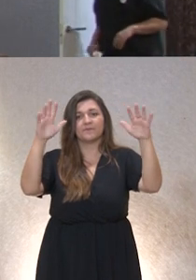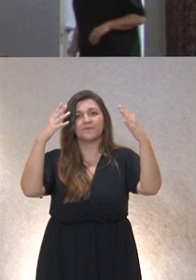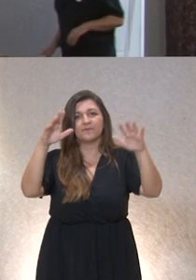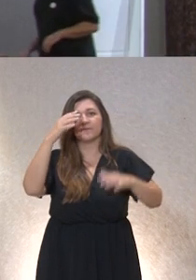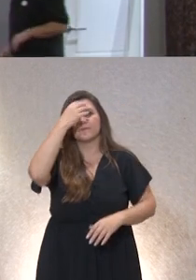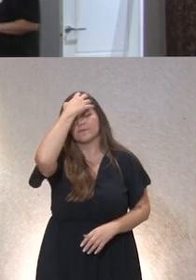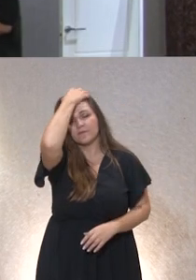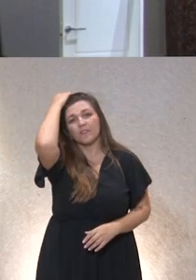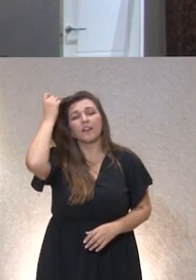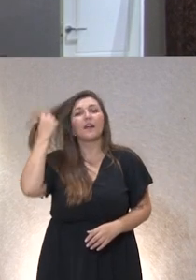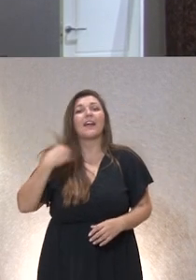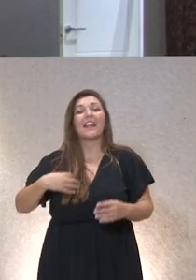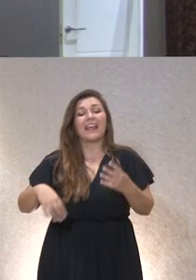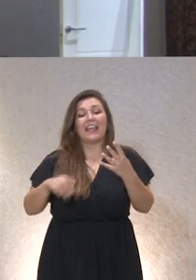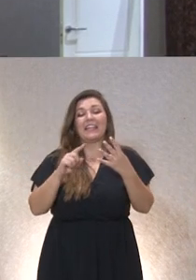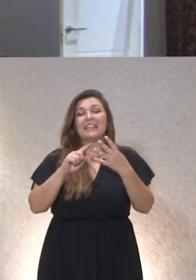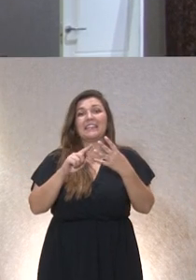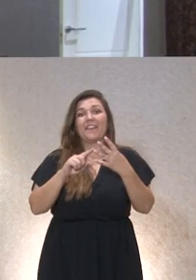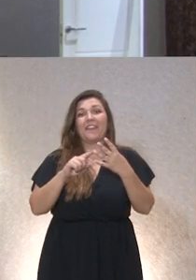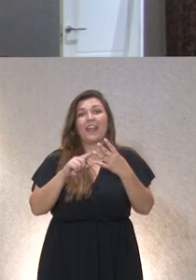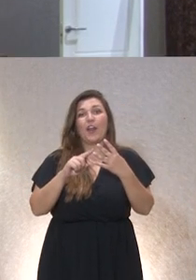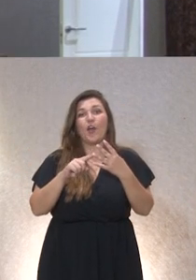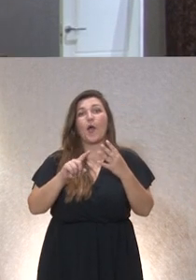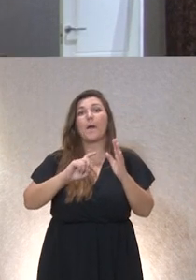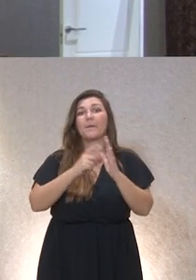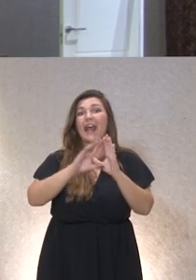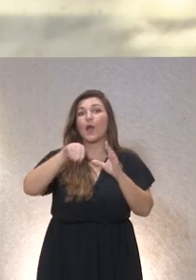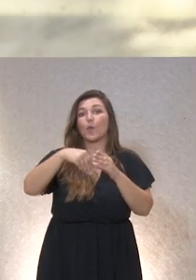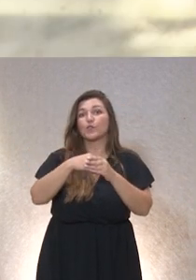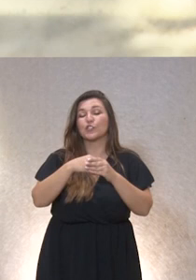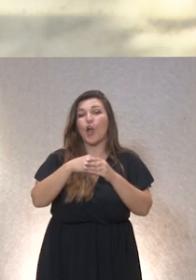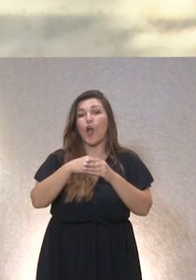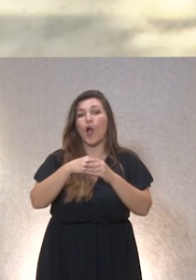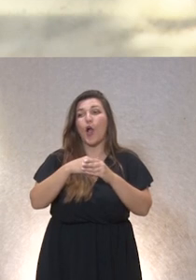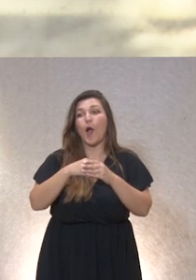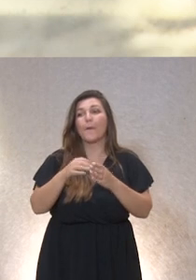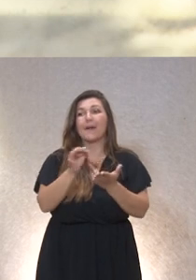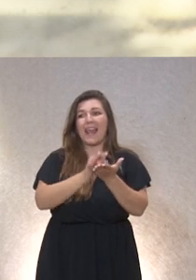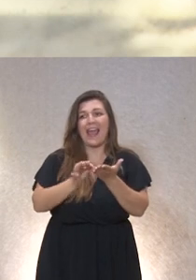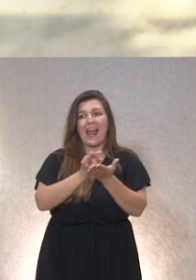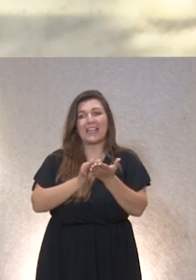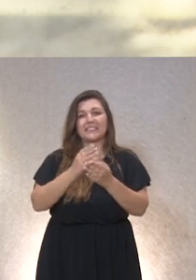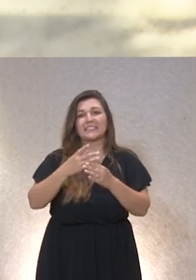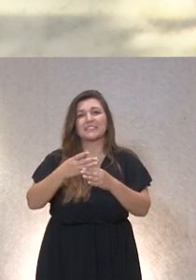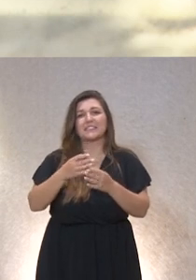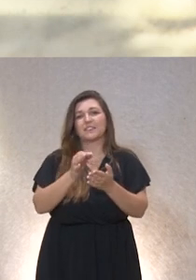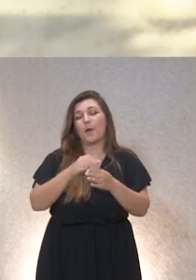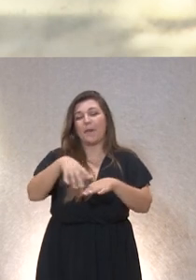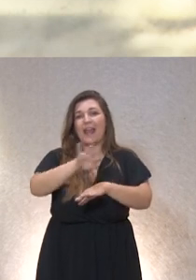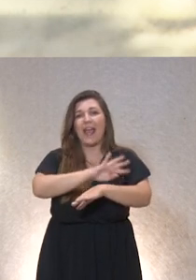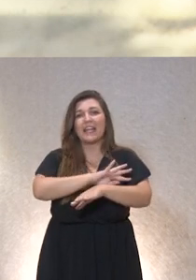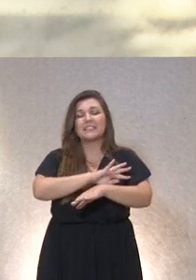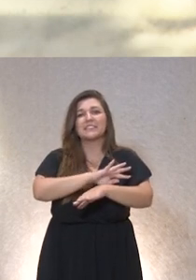en tercer lugar de plena inclusión Baleares contamos con Rafael Company que es presidente de plena inclusión de